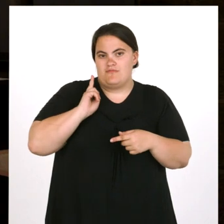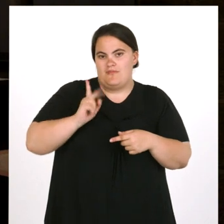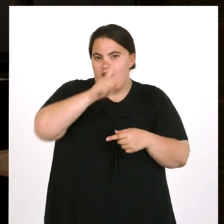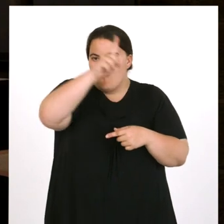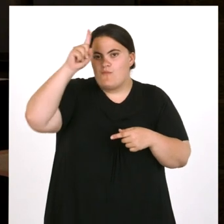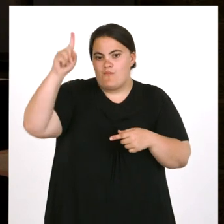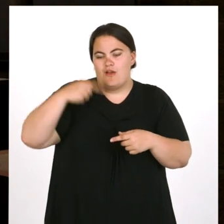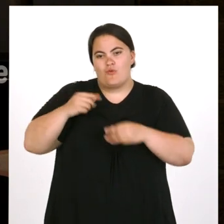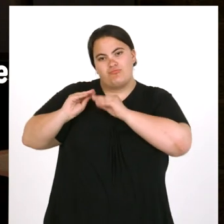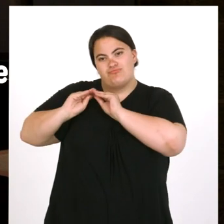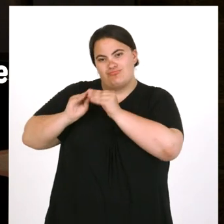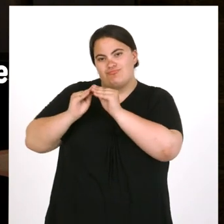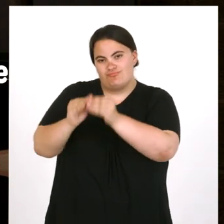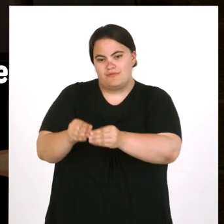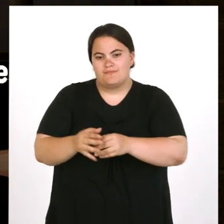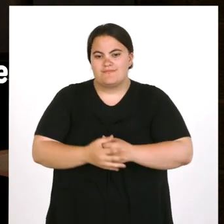vida en Madrid.